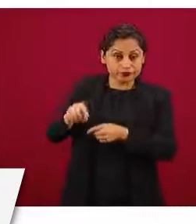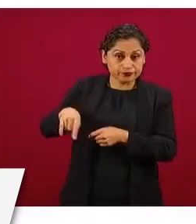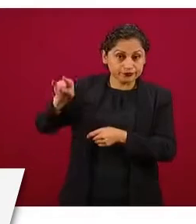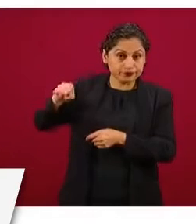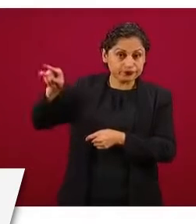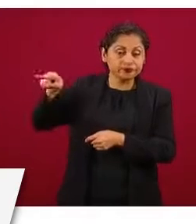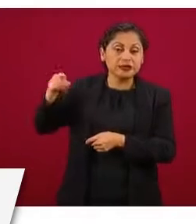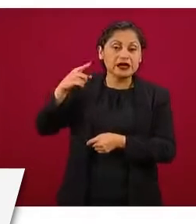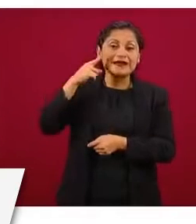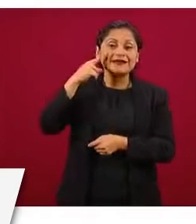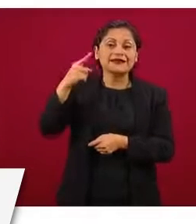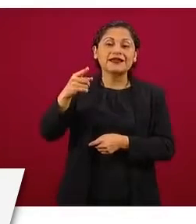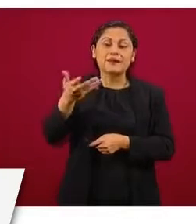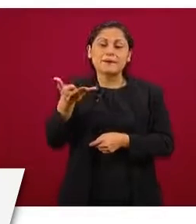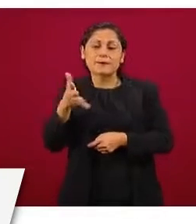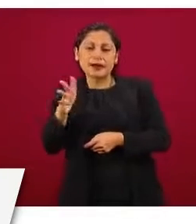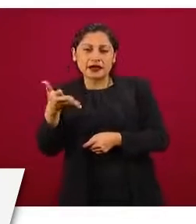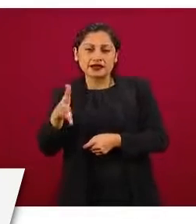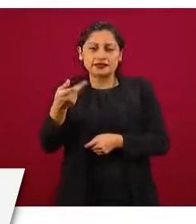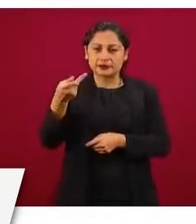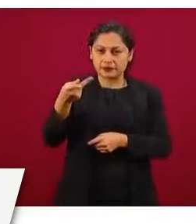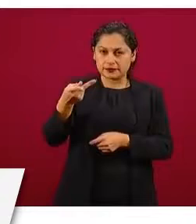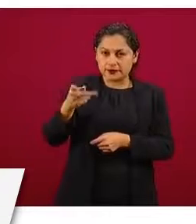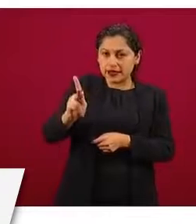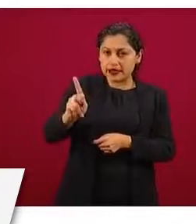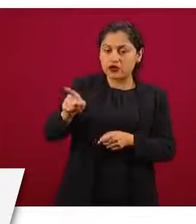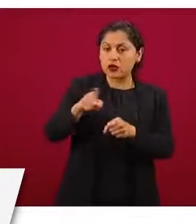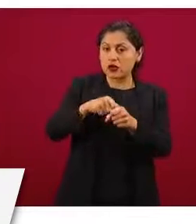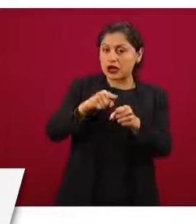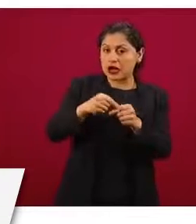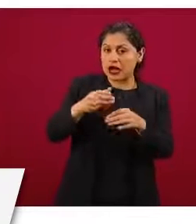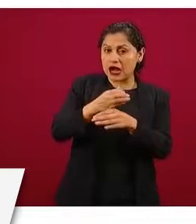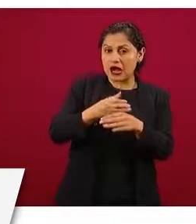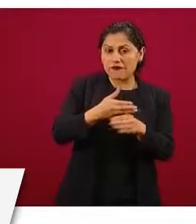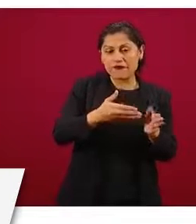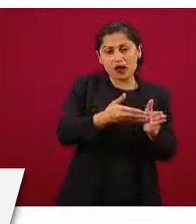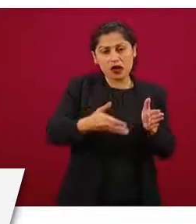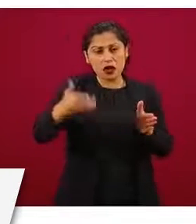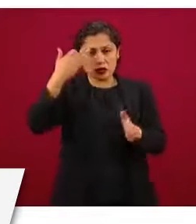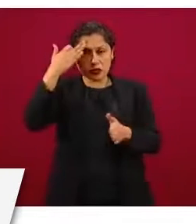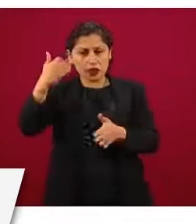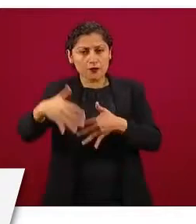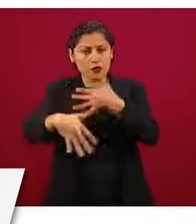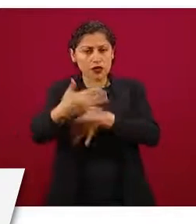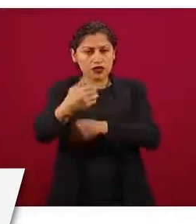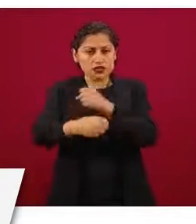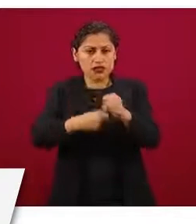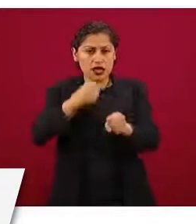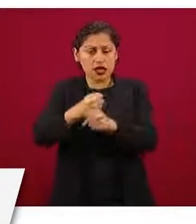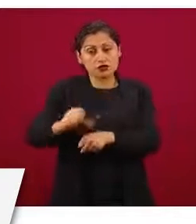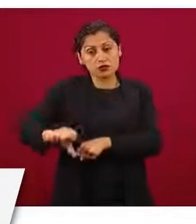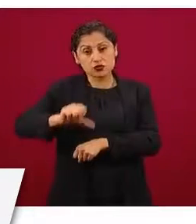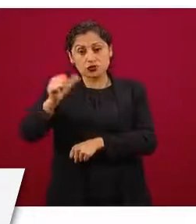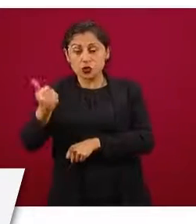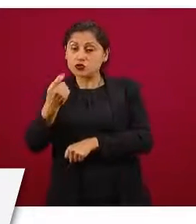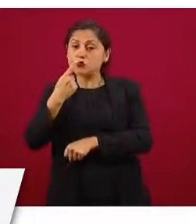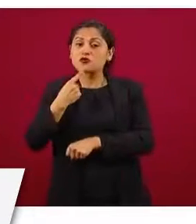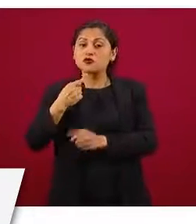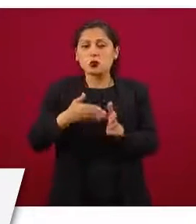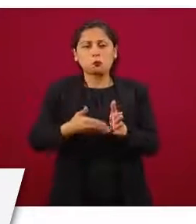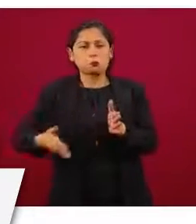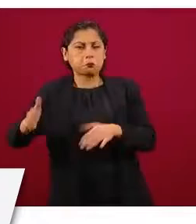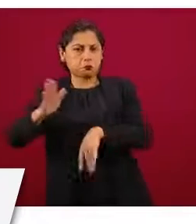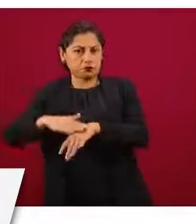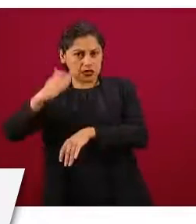similares de pensión, a pesar de que en la línea café cotizaron únicamente 15 años y en la línea roja cotizaron